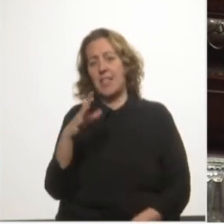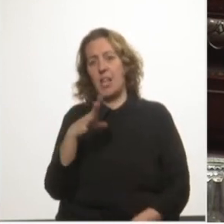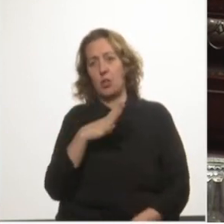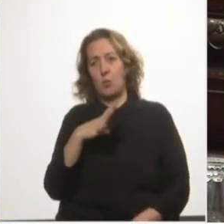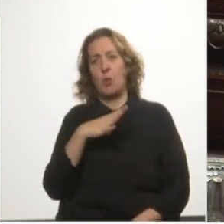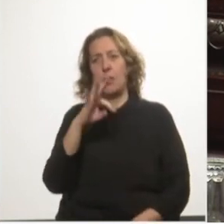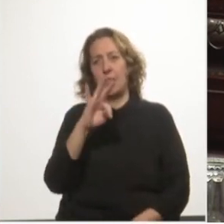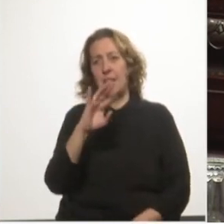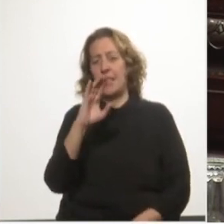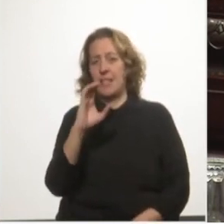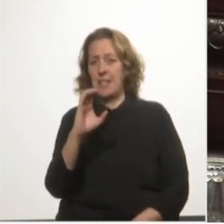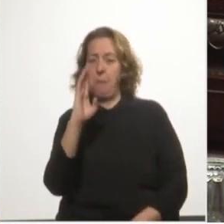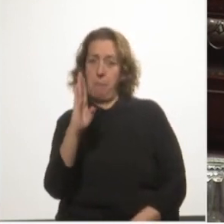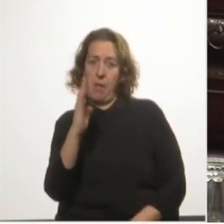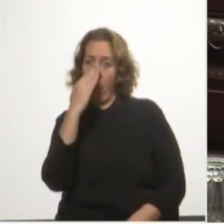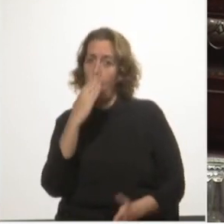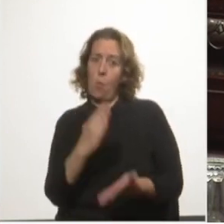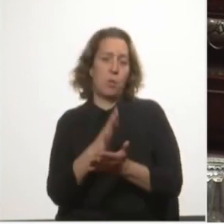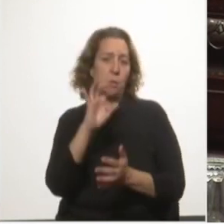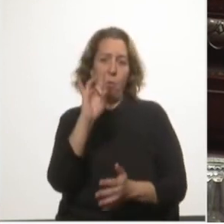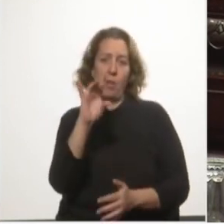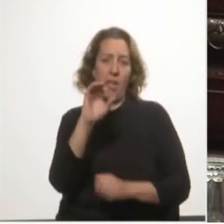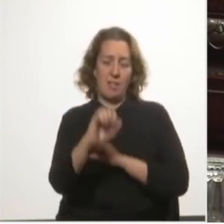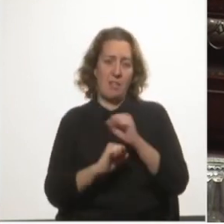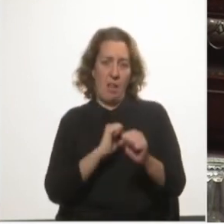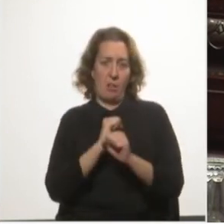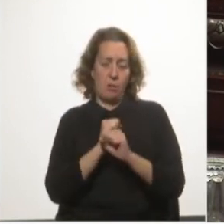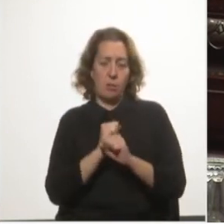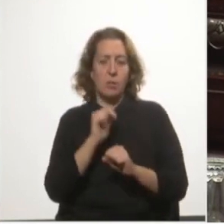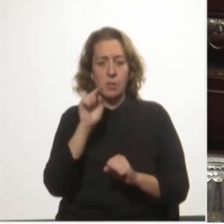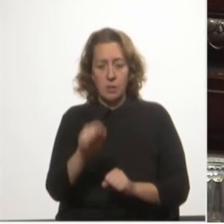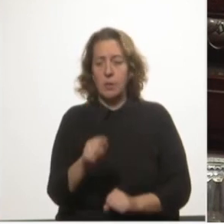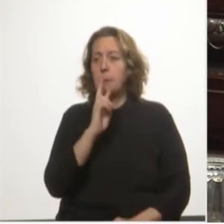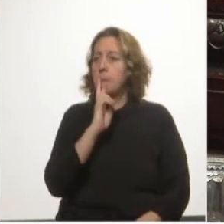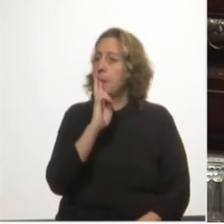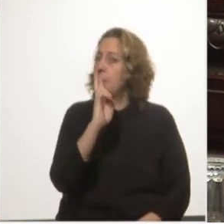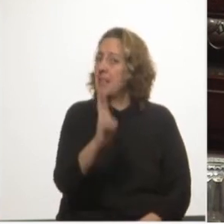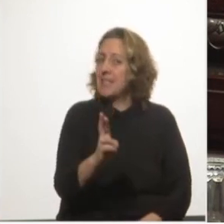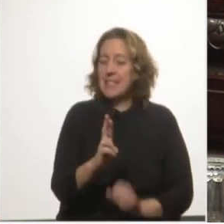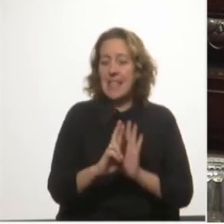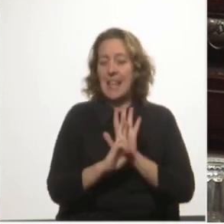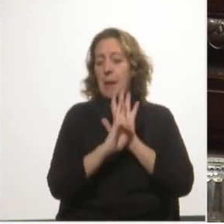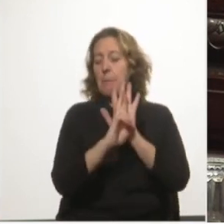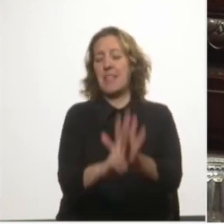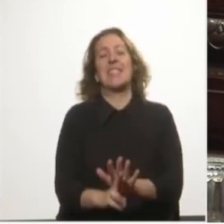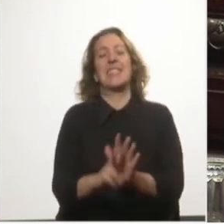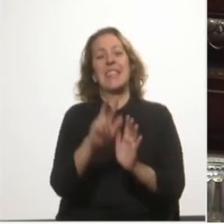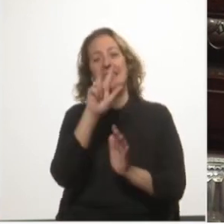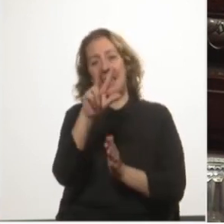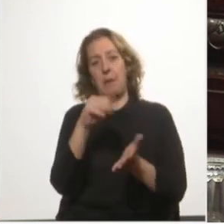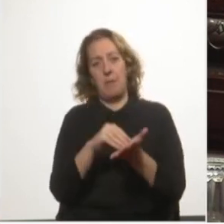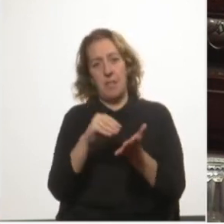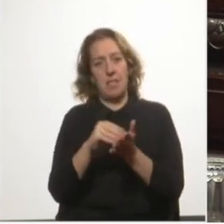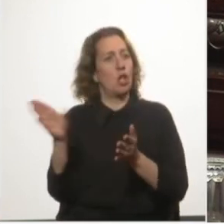durante los últimos 15 años, representa 3 veces todo el patrimonio de la empresa.